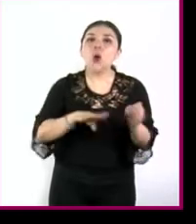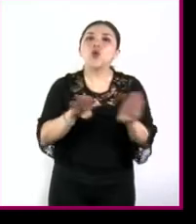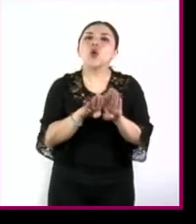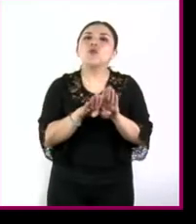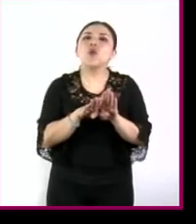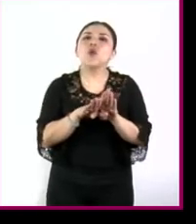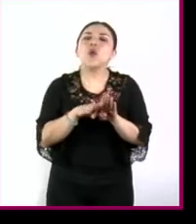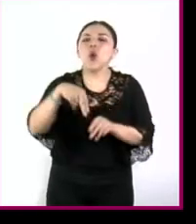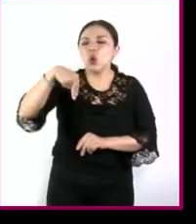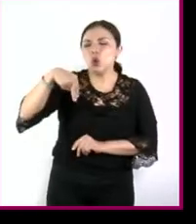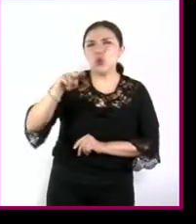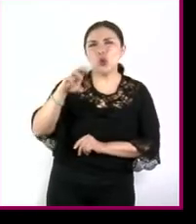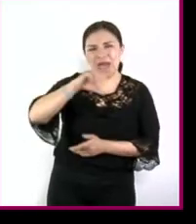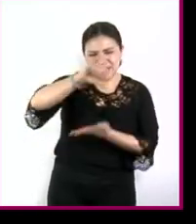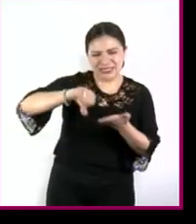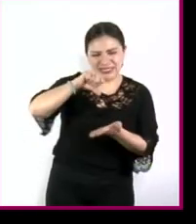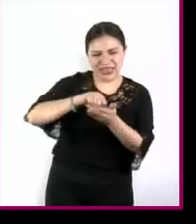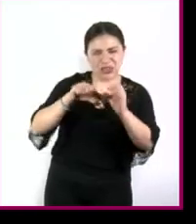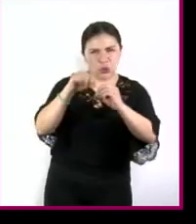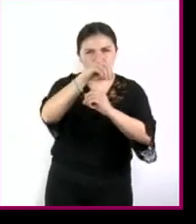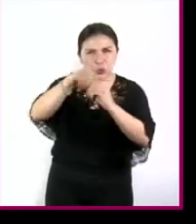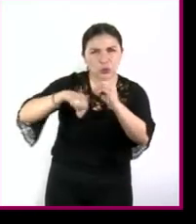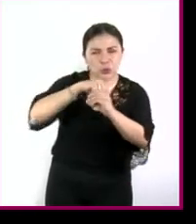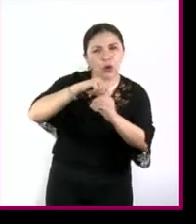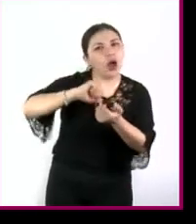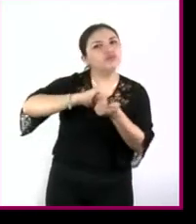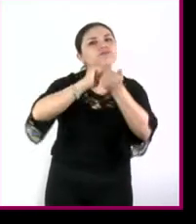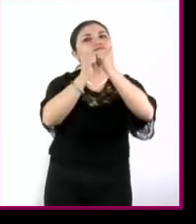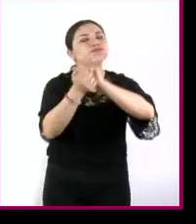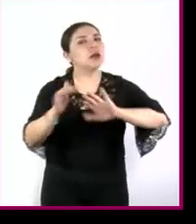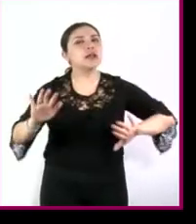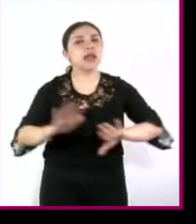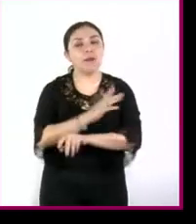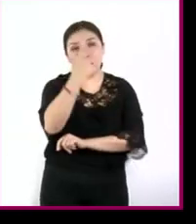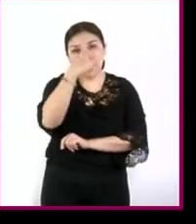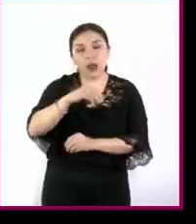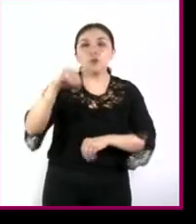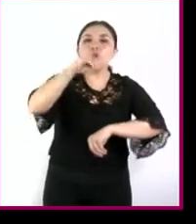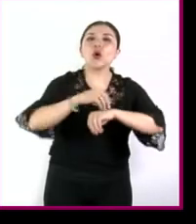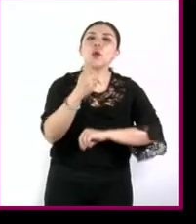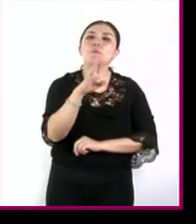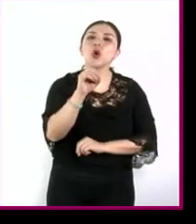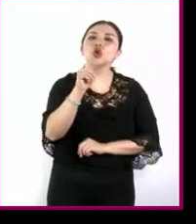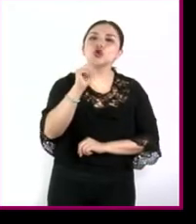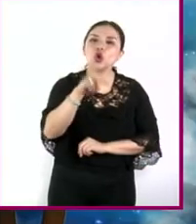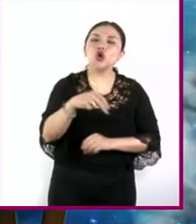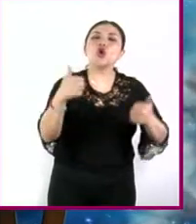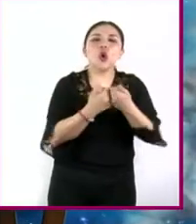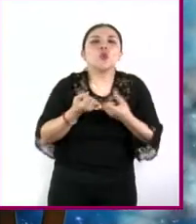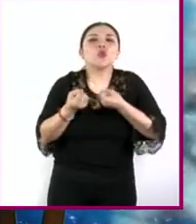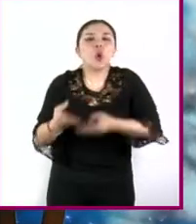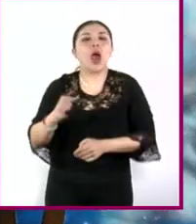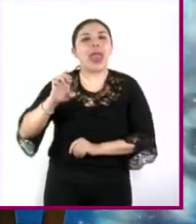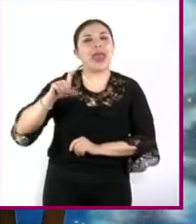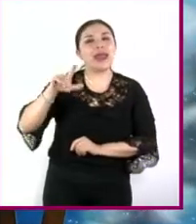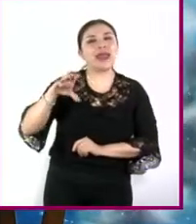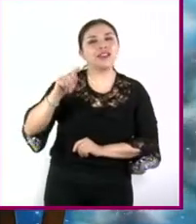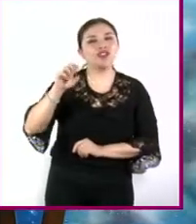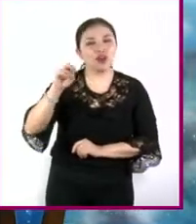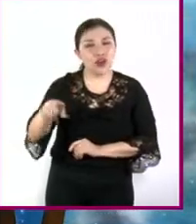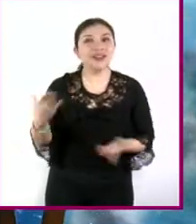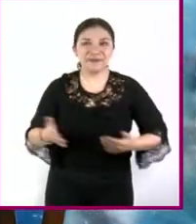de un núcleo cuando un neutrón se transforma en protón y emite un electrón ¿Qué tal, eh?